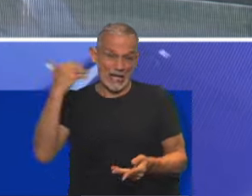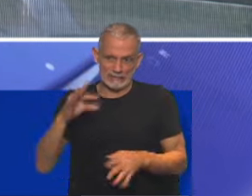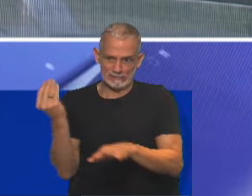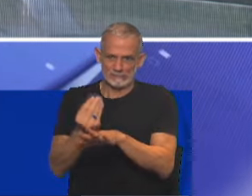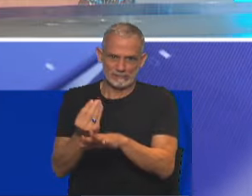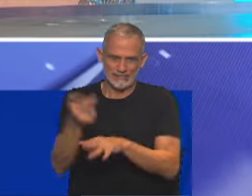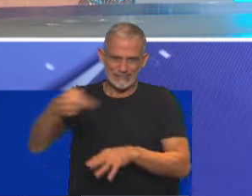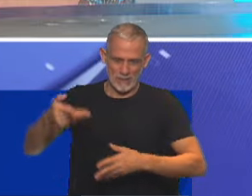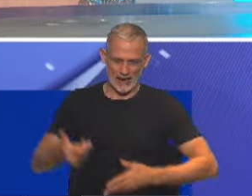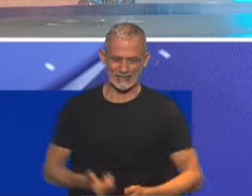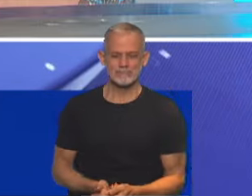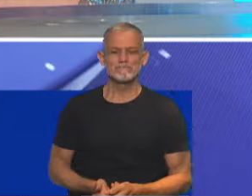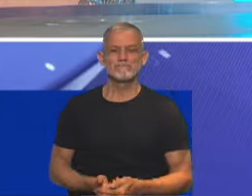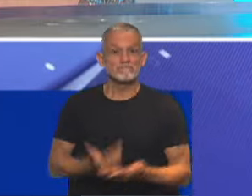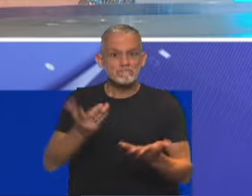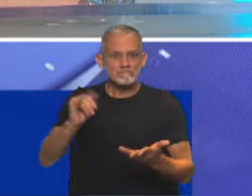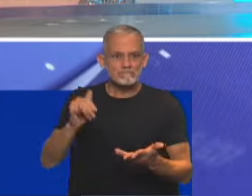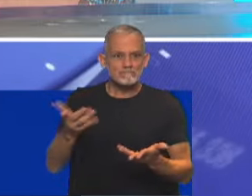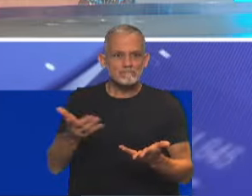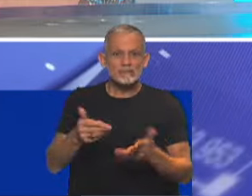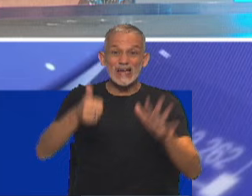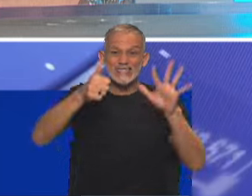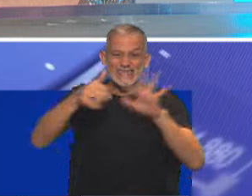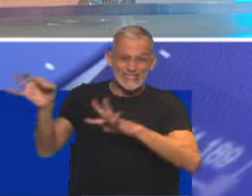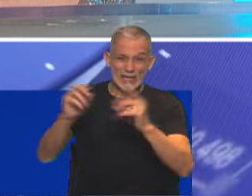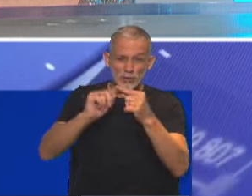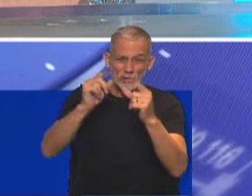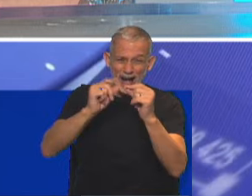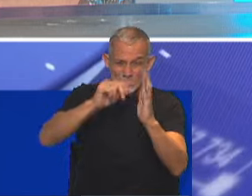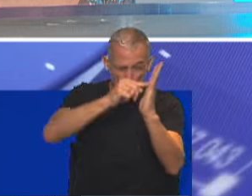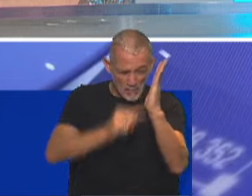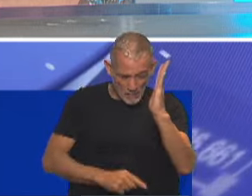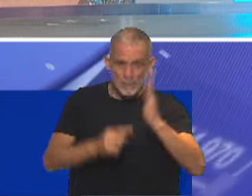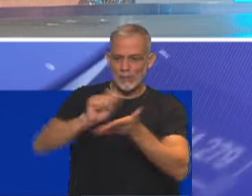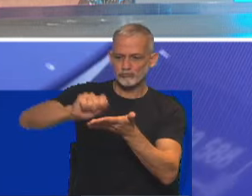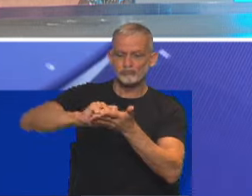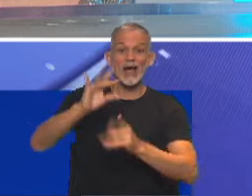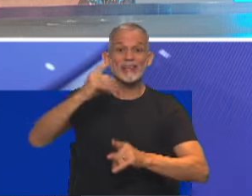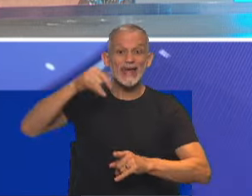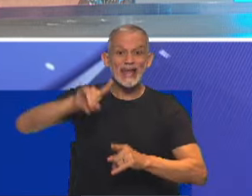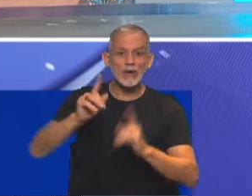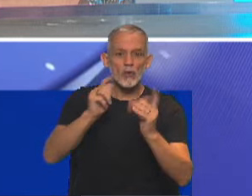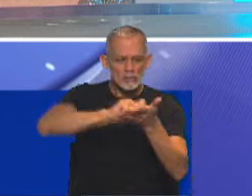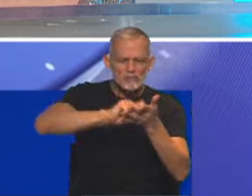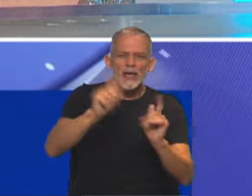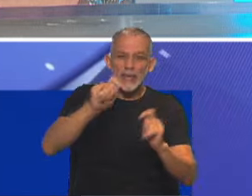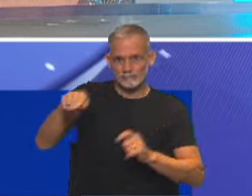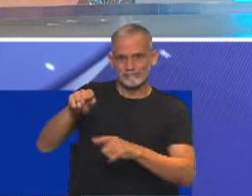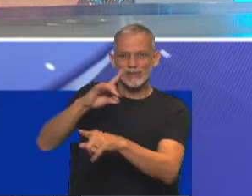poquitas semanas. Sí, con esa cantidad de 600 artículos, también redactó el DNU que está vigente, el DNU